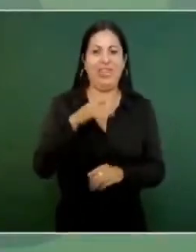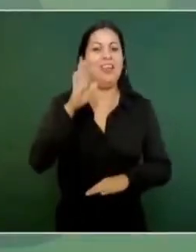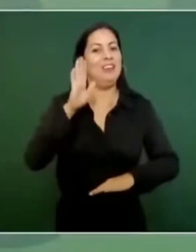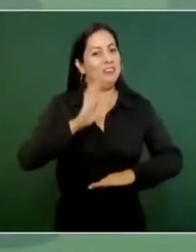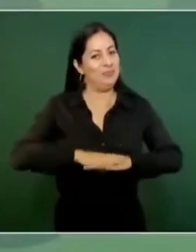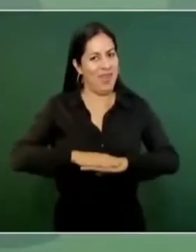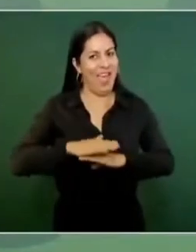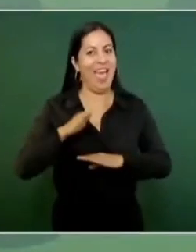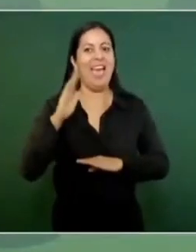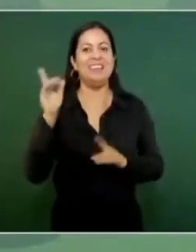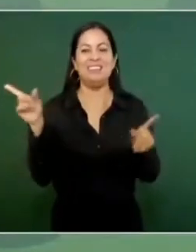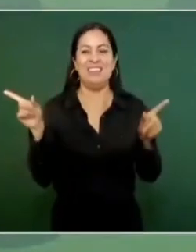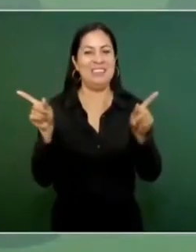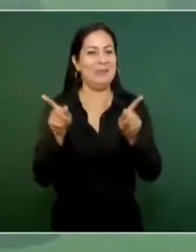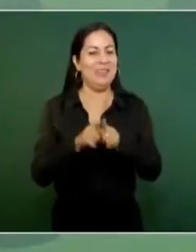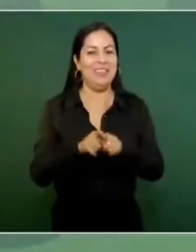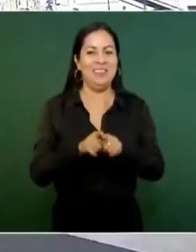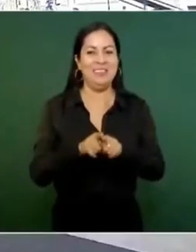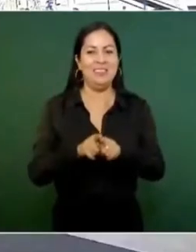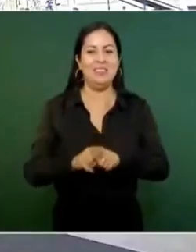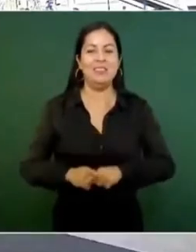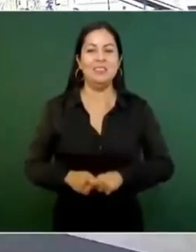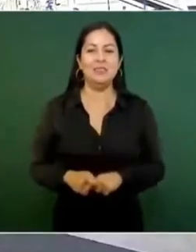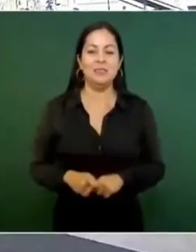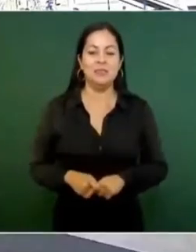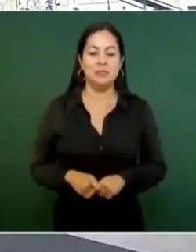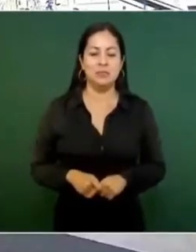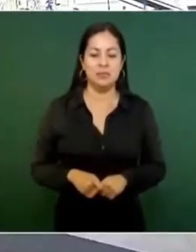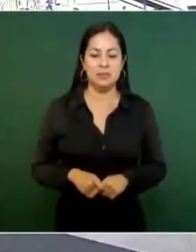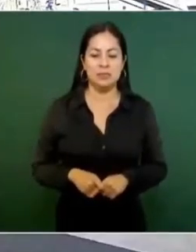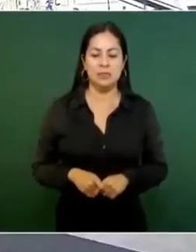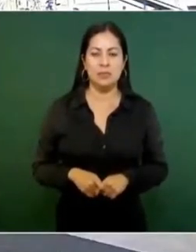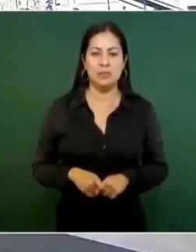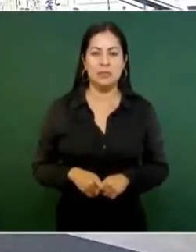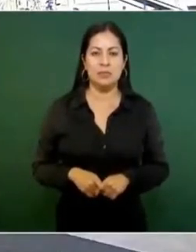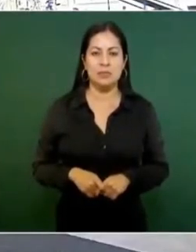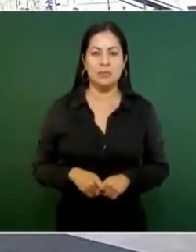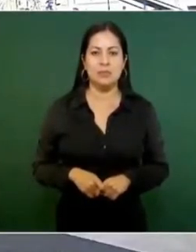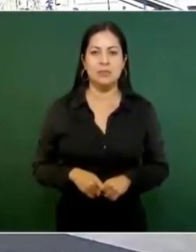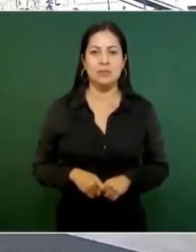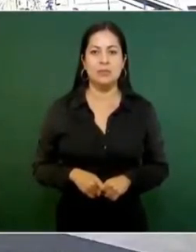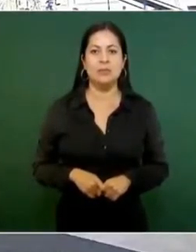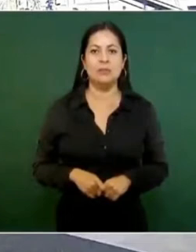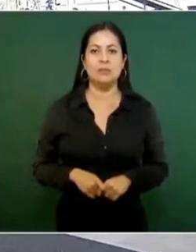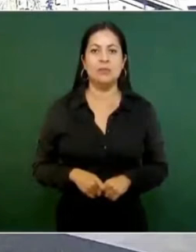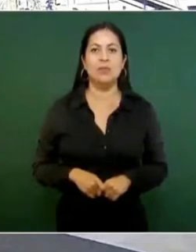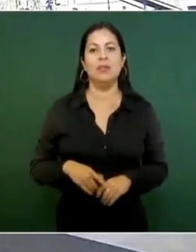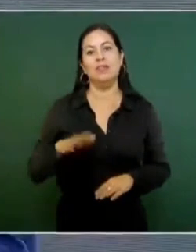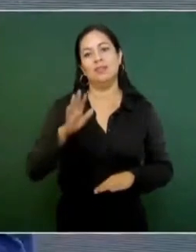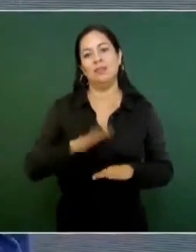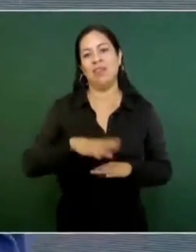emproblemados. Entonces,